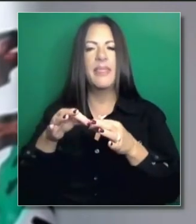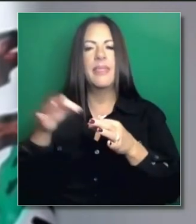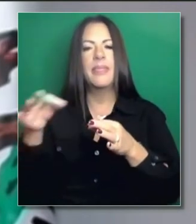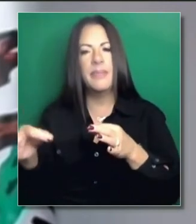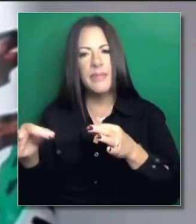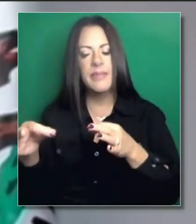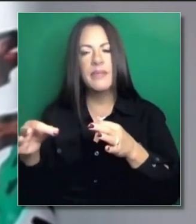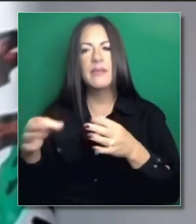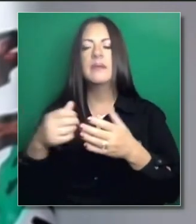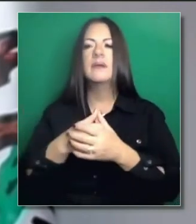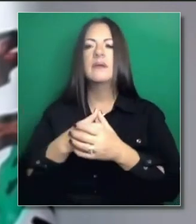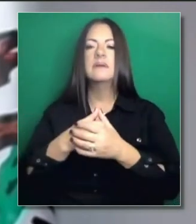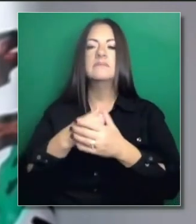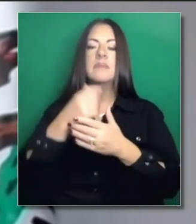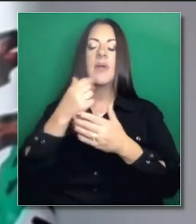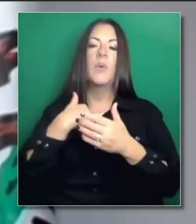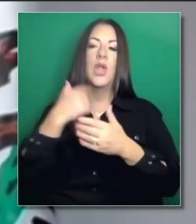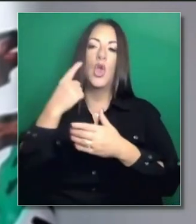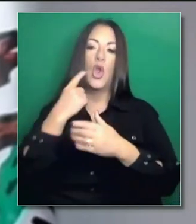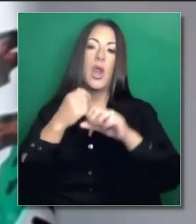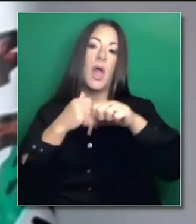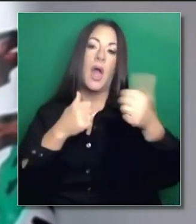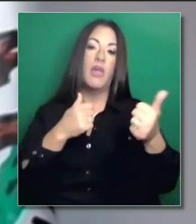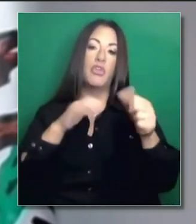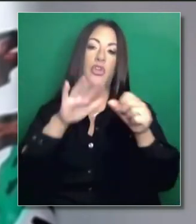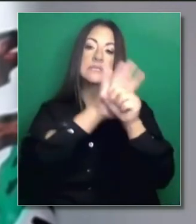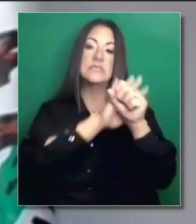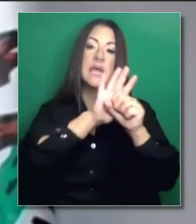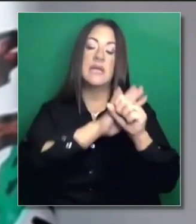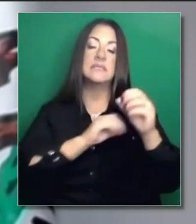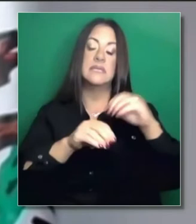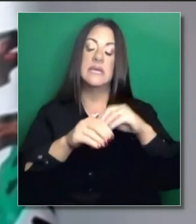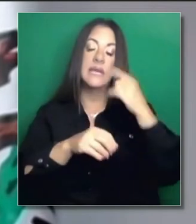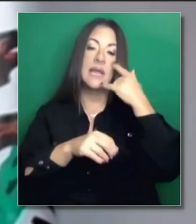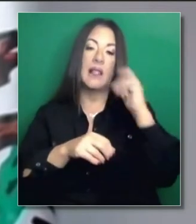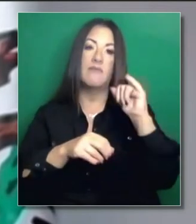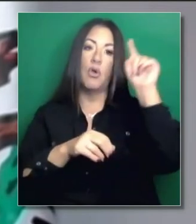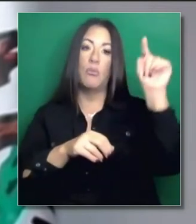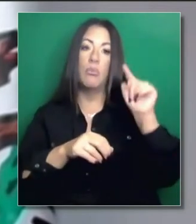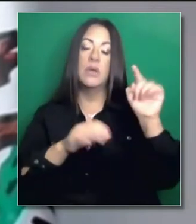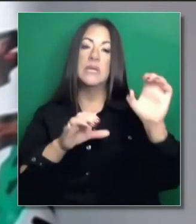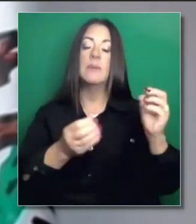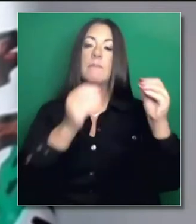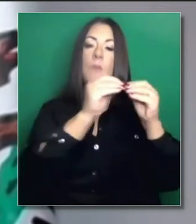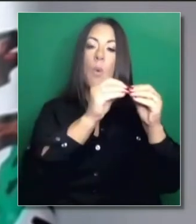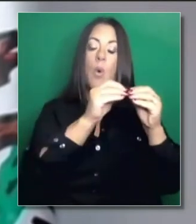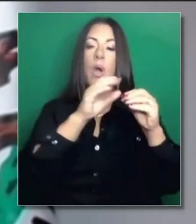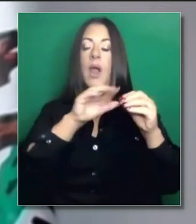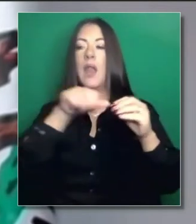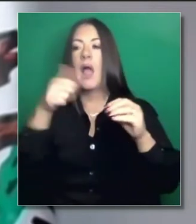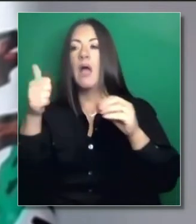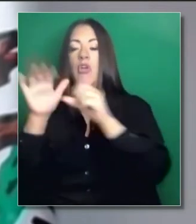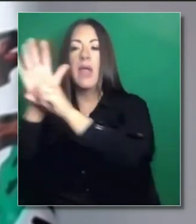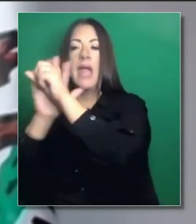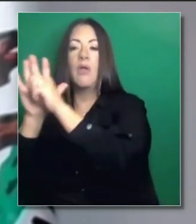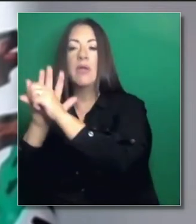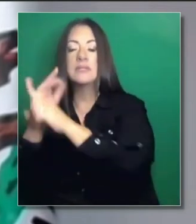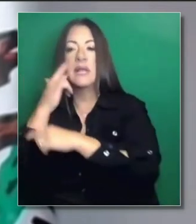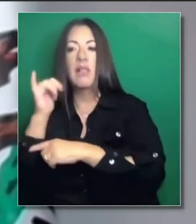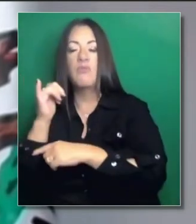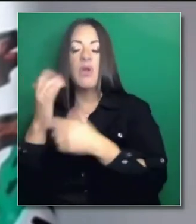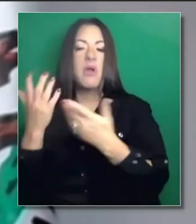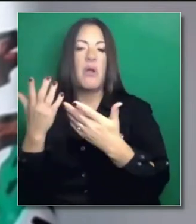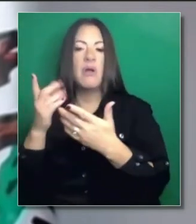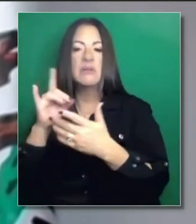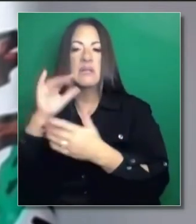Entonces, se nos ha dicho que una serie de lugares han hecho más y otros menos. Entonces, a mi entender,